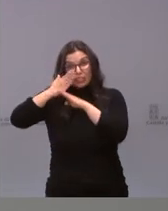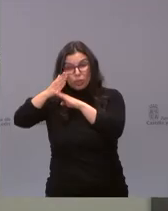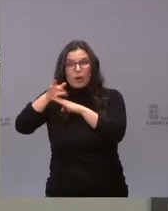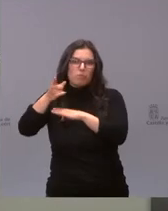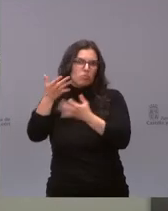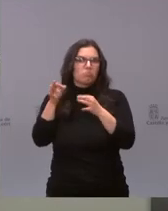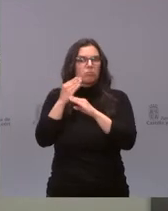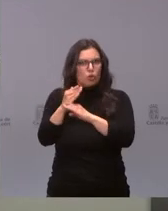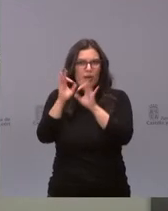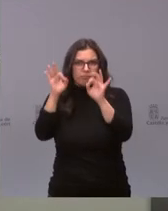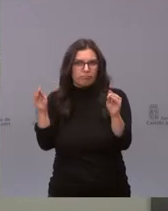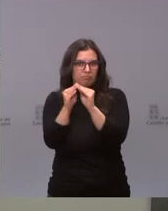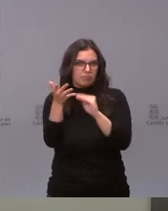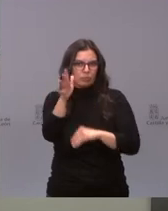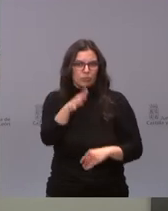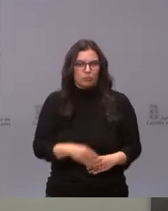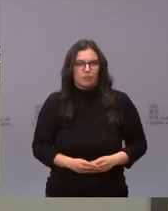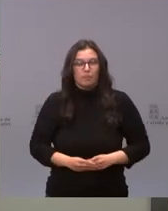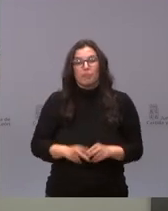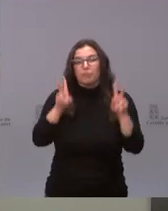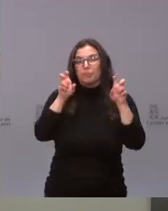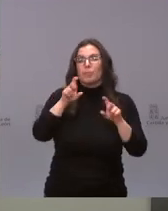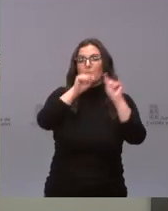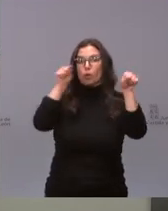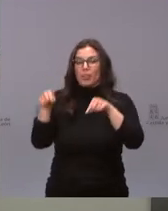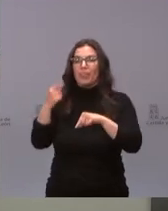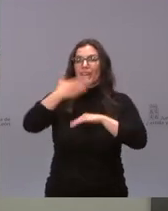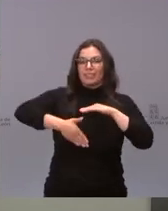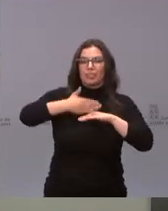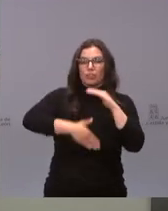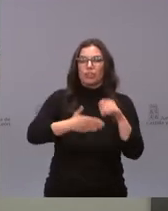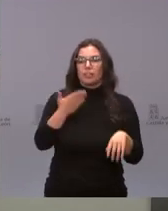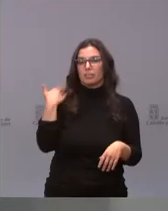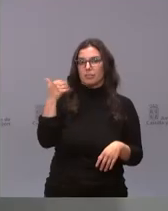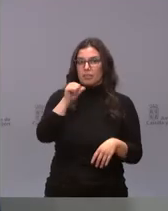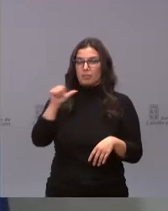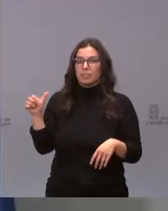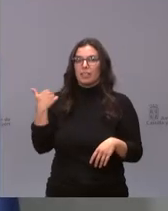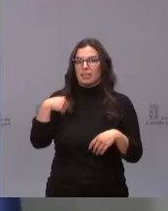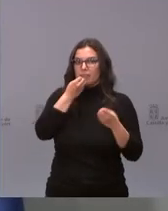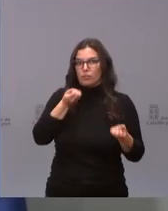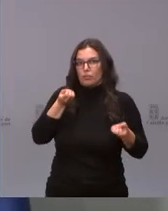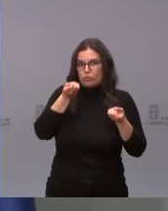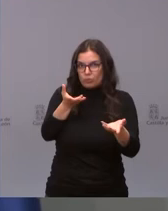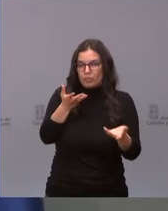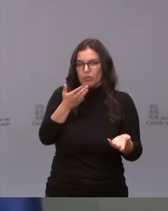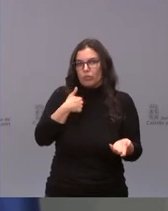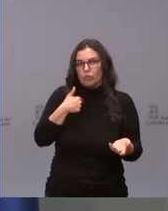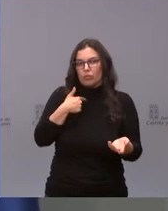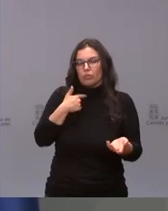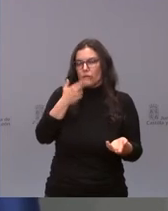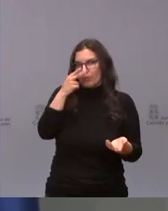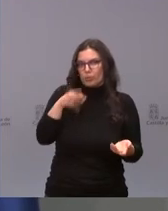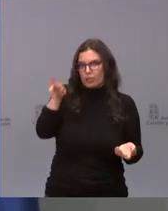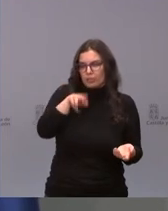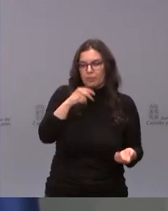Respecto al asunto de las provincias y las restricciones, ya lo comentábamos la semana pasada, no me importa volverlo a comentar hoy,